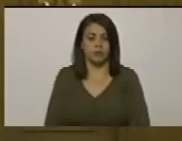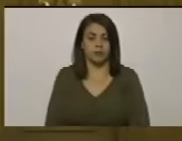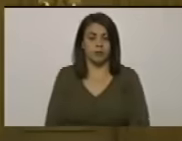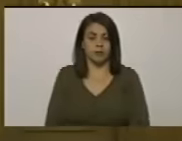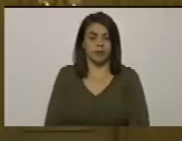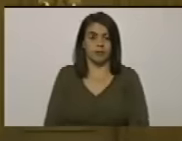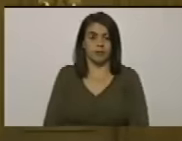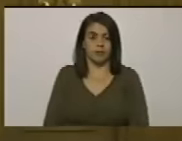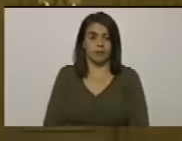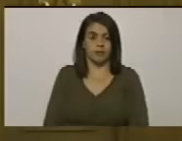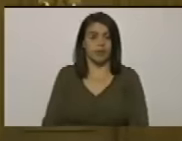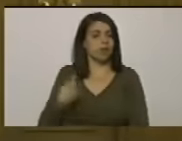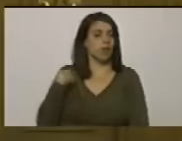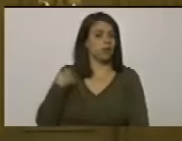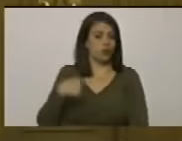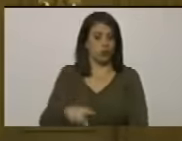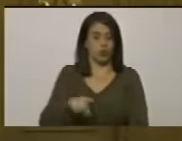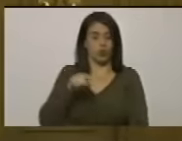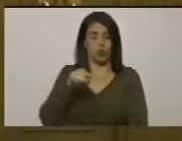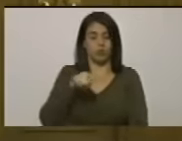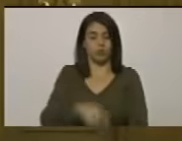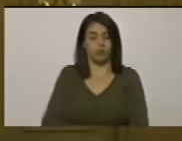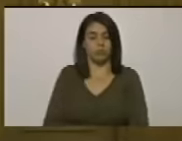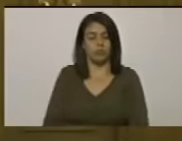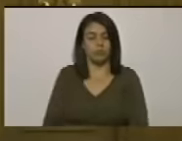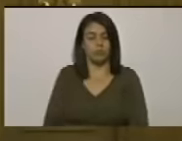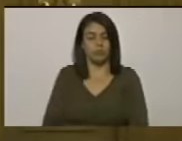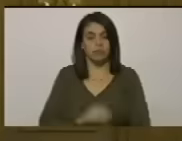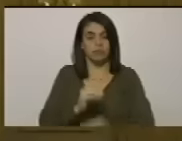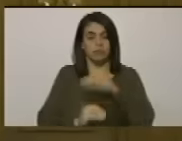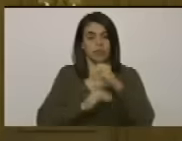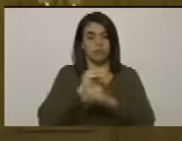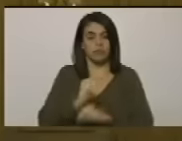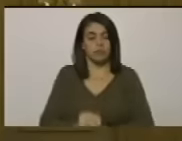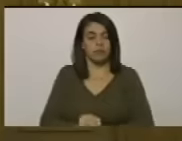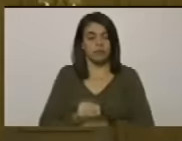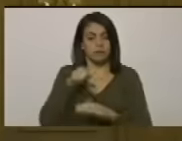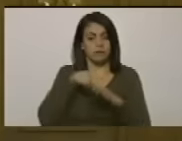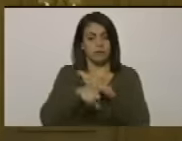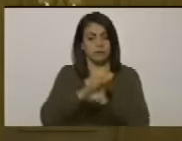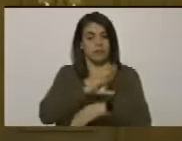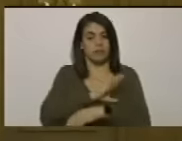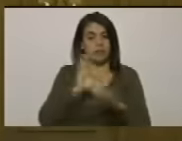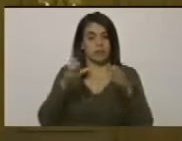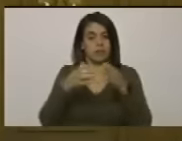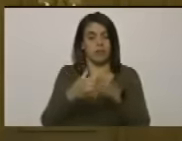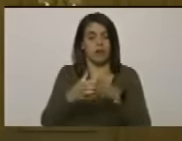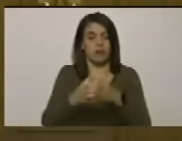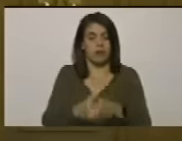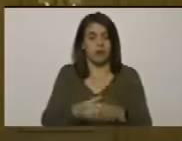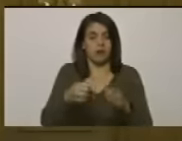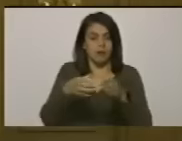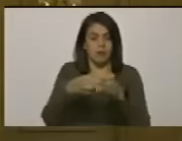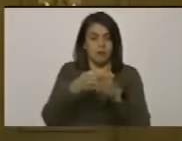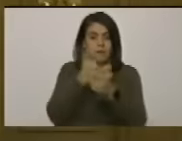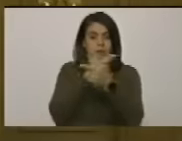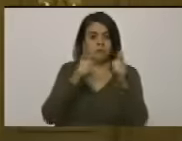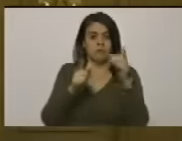y que tuvo que crear a lo interno del Partido Liberal colombiano